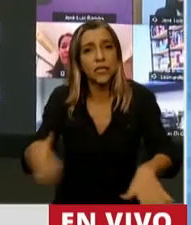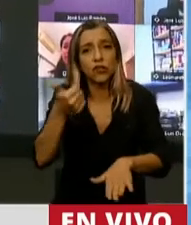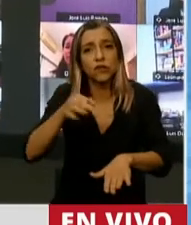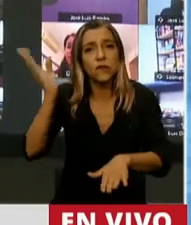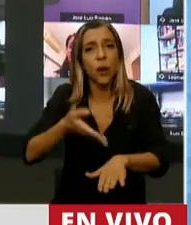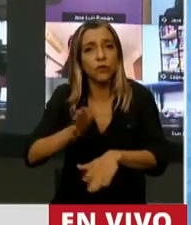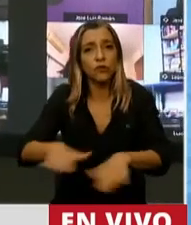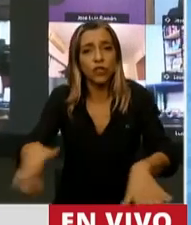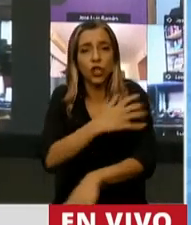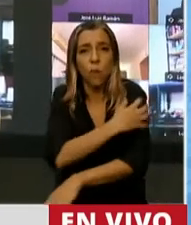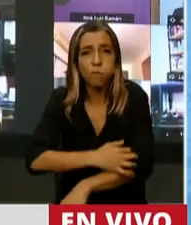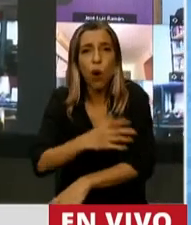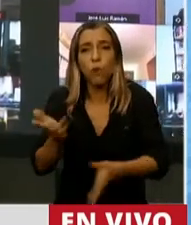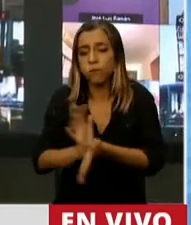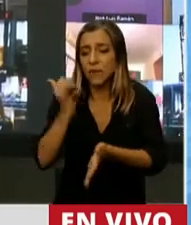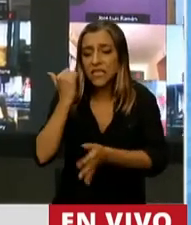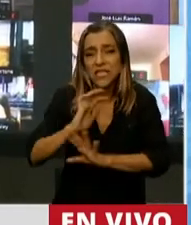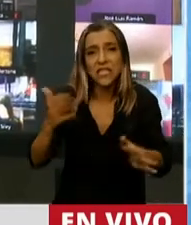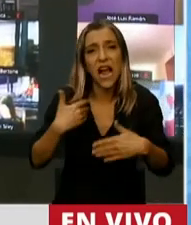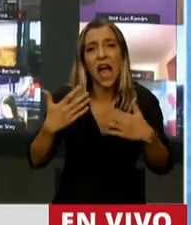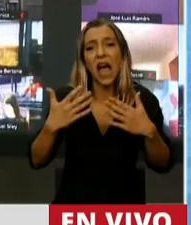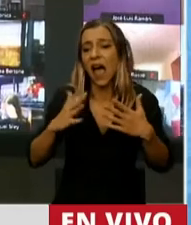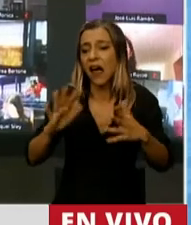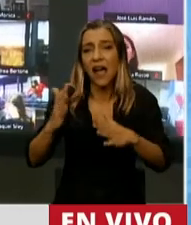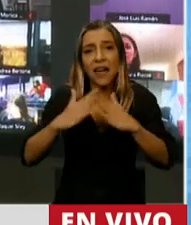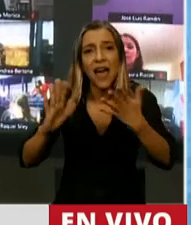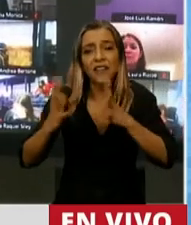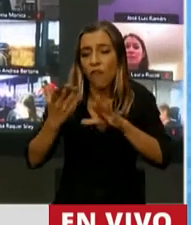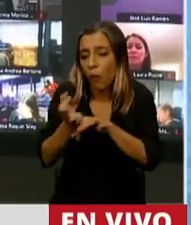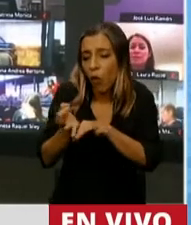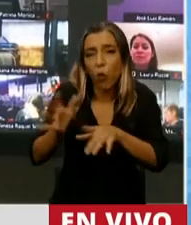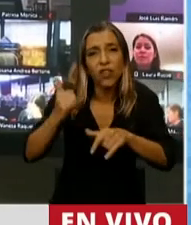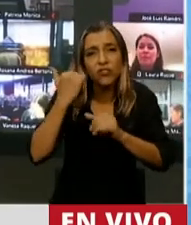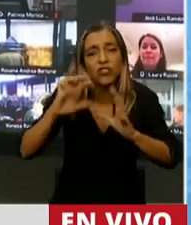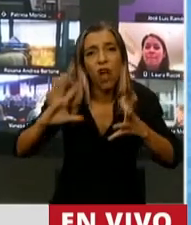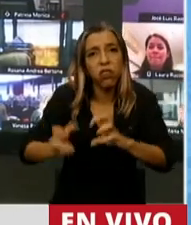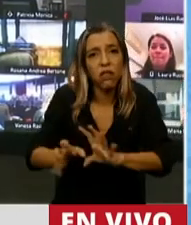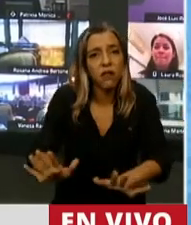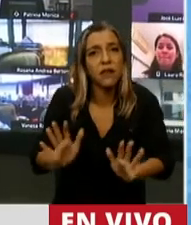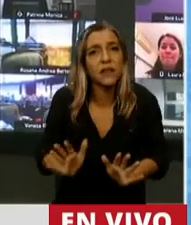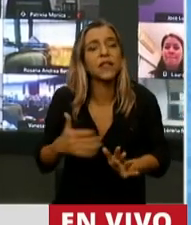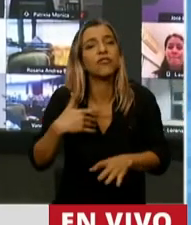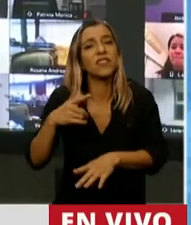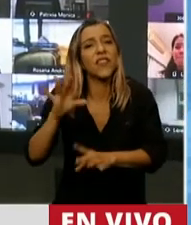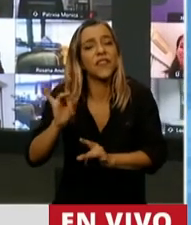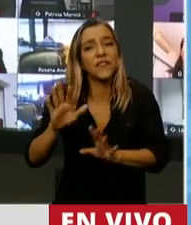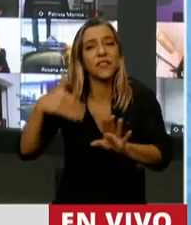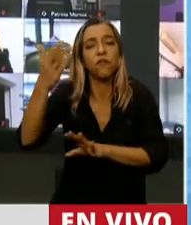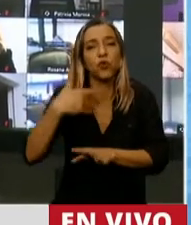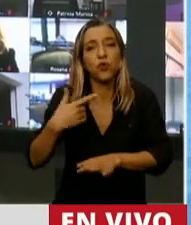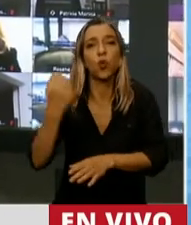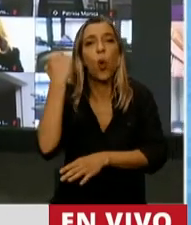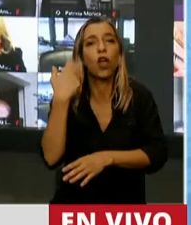pobres y ya están condicionados desde su hogar, ya están condicionados su formación y su educación para ser gente útil y insertarse en la economía real.